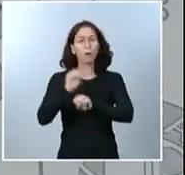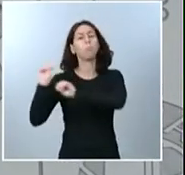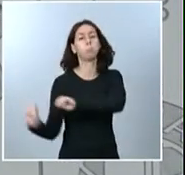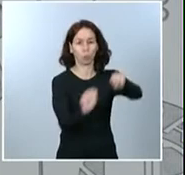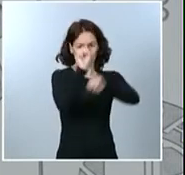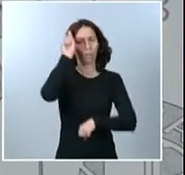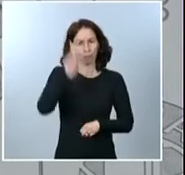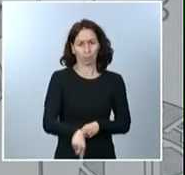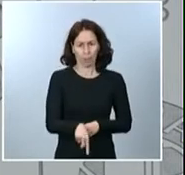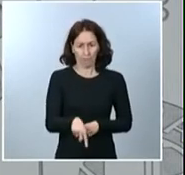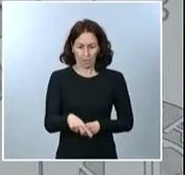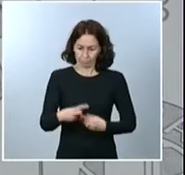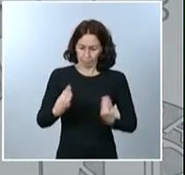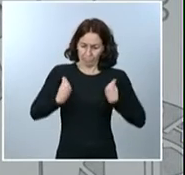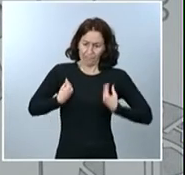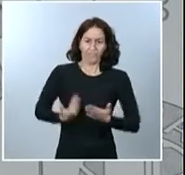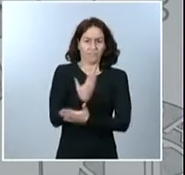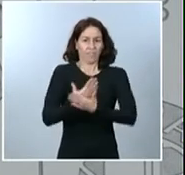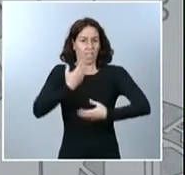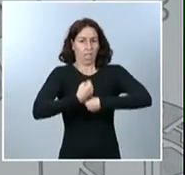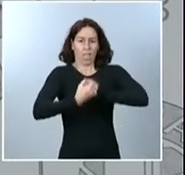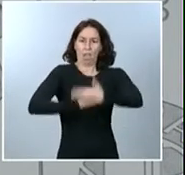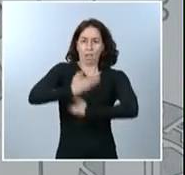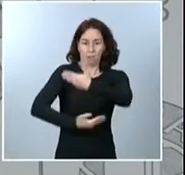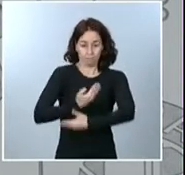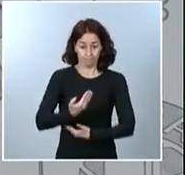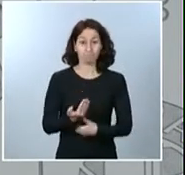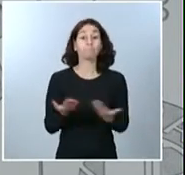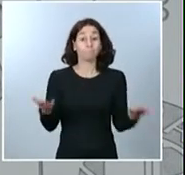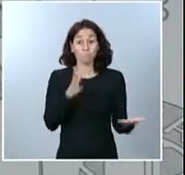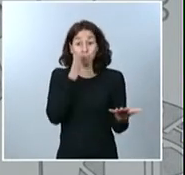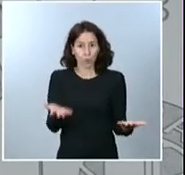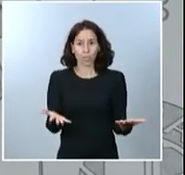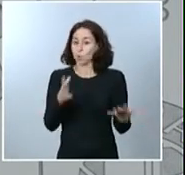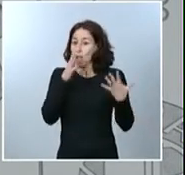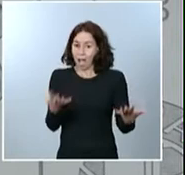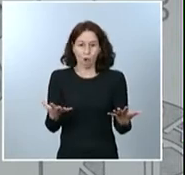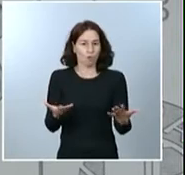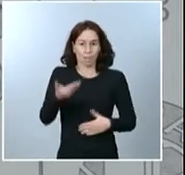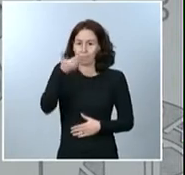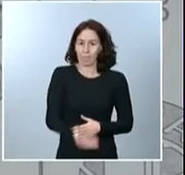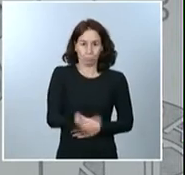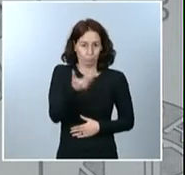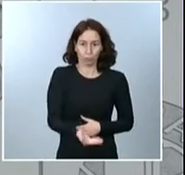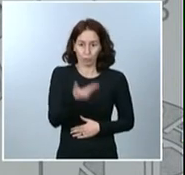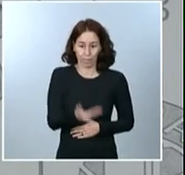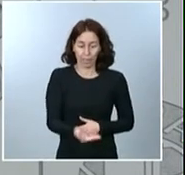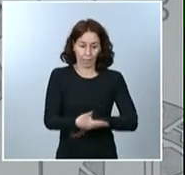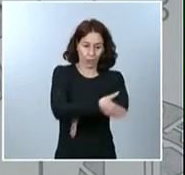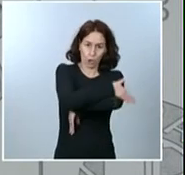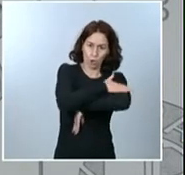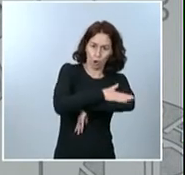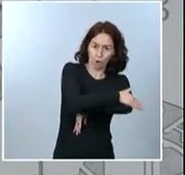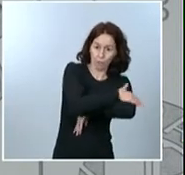el ritmo de nuestras vidas. Los sacrificios, en consecuencia, serán indispensables. Nadie, ni el Gobierno de España, ni tampoco los gobiernos